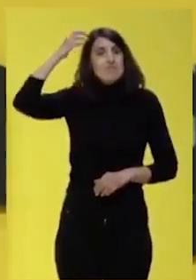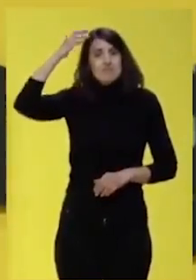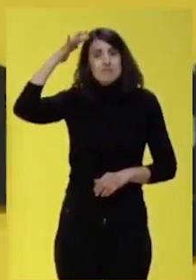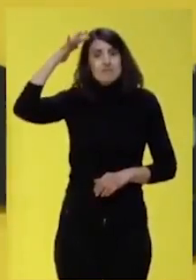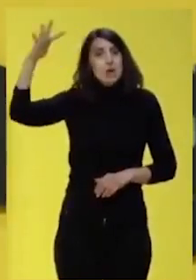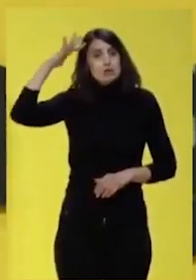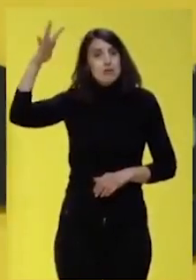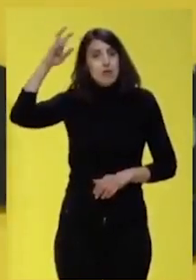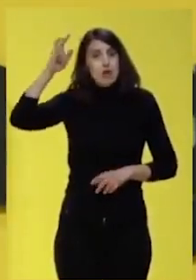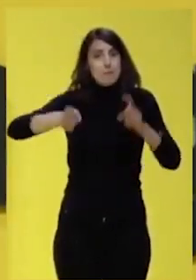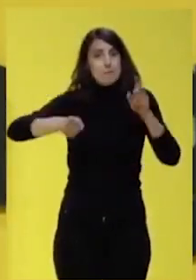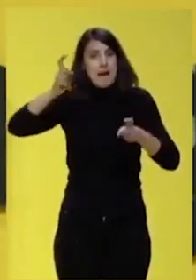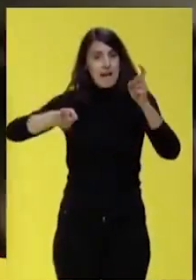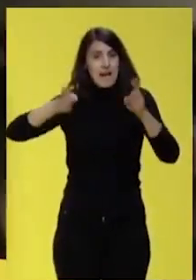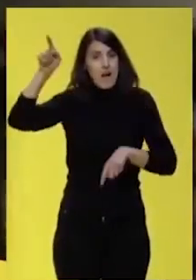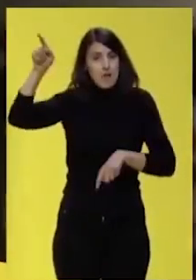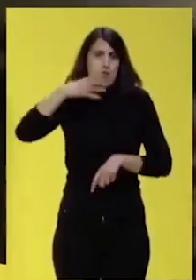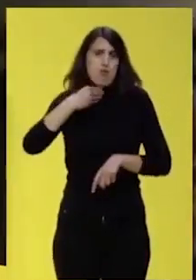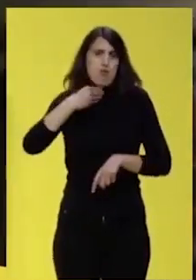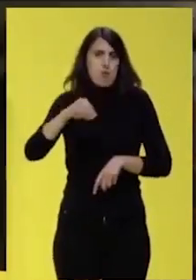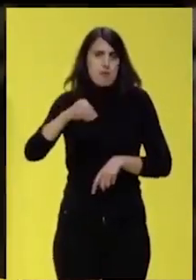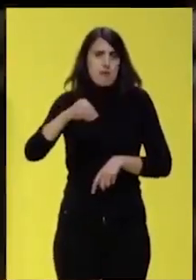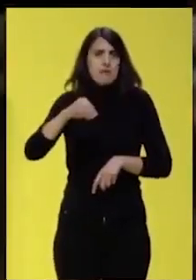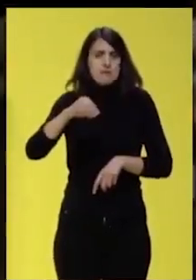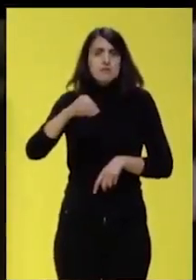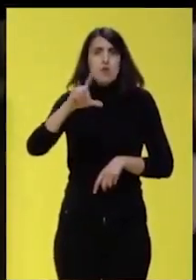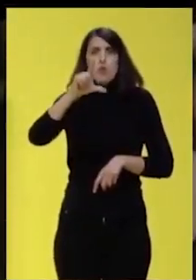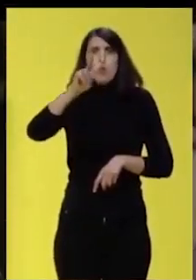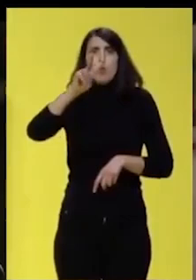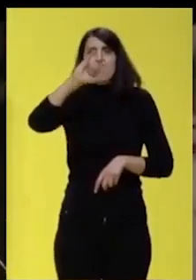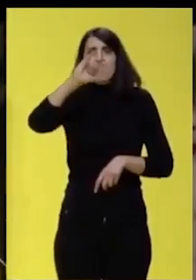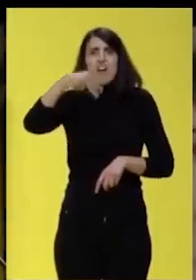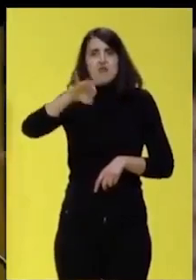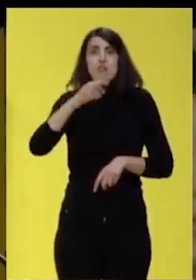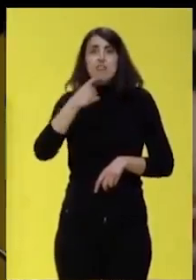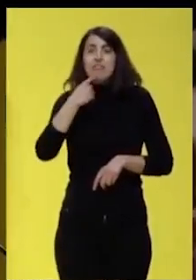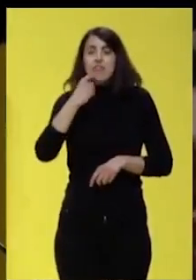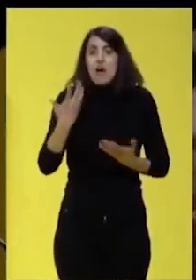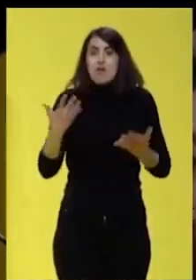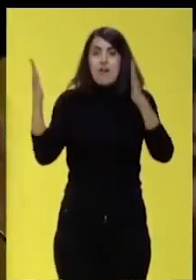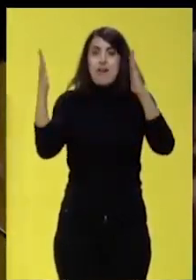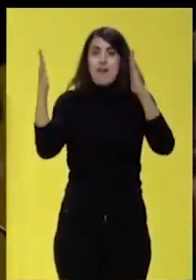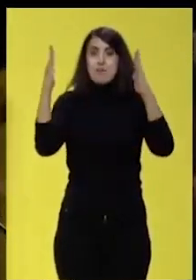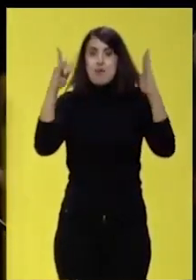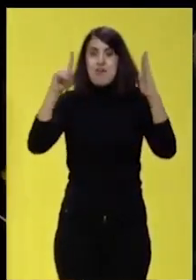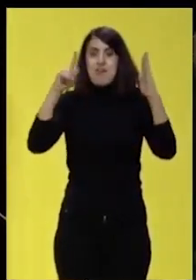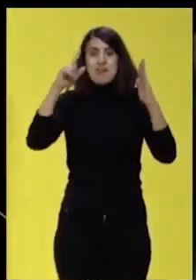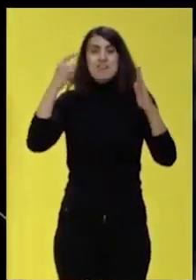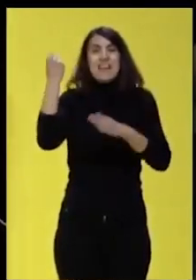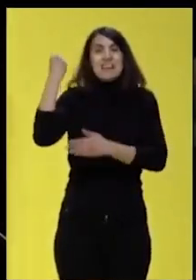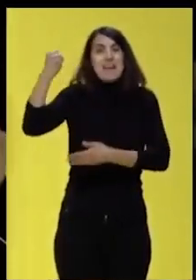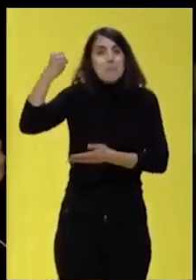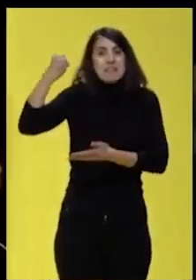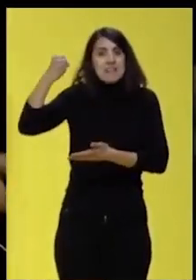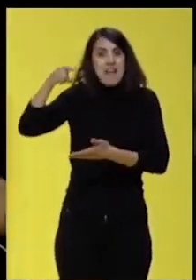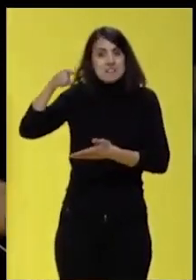suelo citar a menudo, que es un filósofo joven, que se llama Luciano Concheiro, que dice que vivimos una época en la que el capitalismo ha impuesto